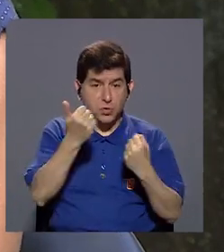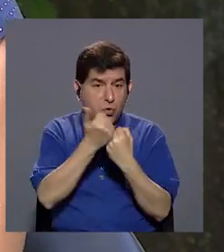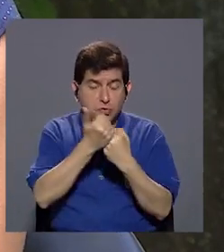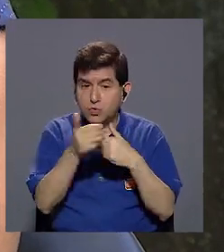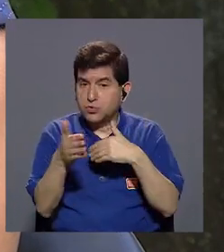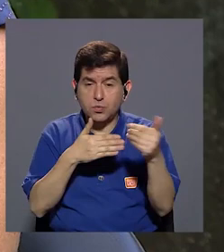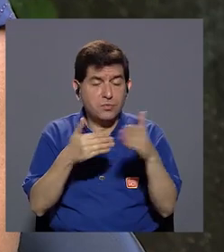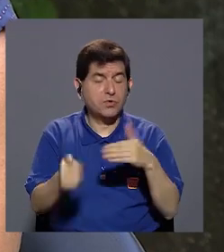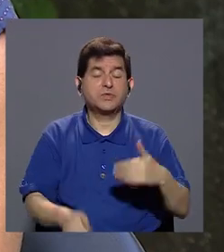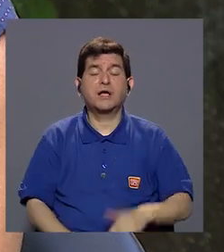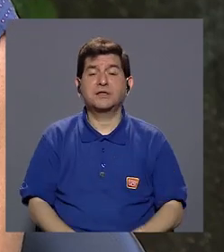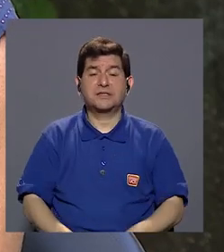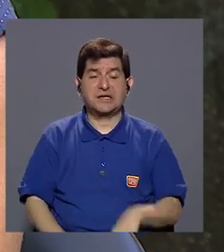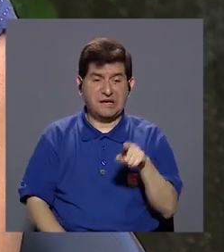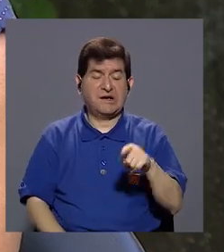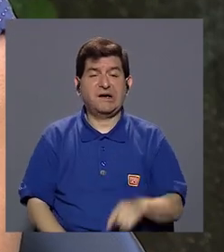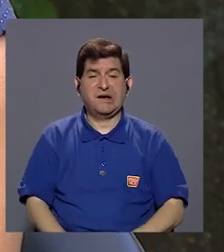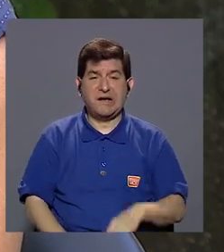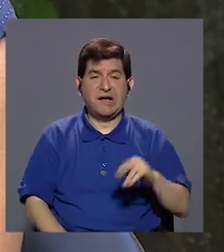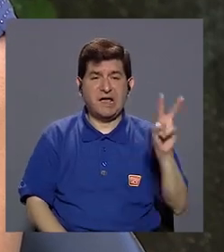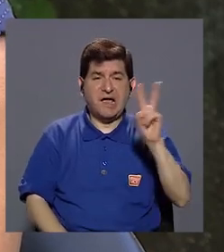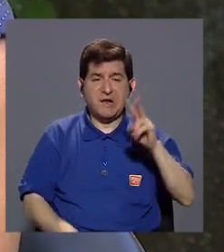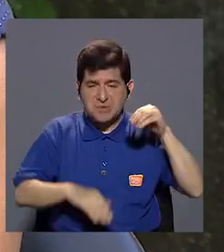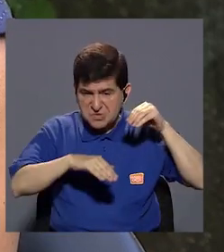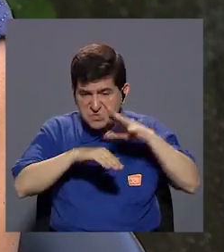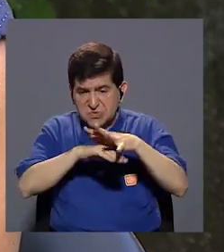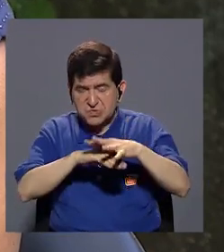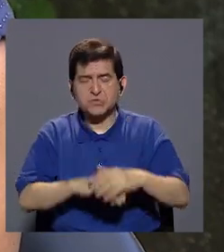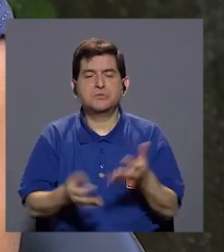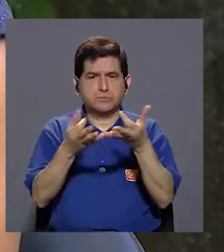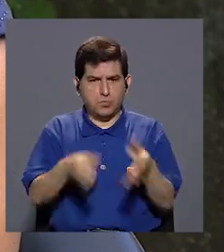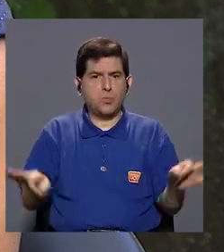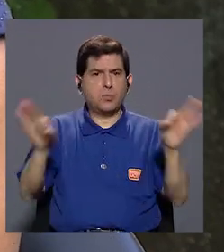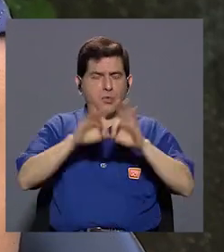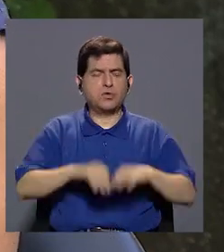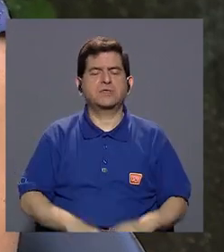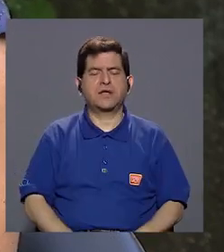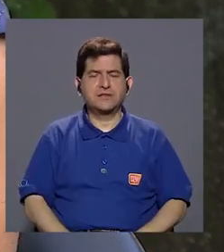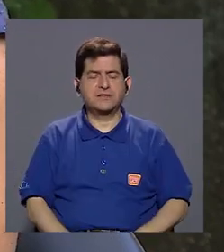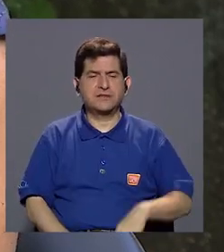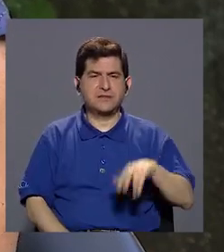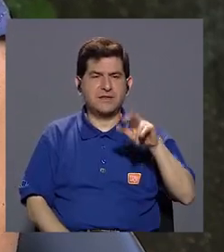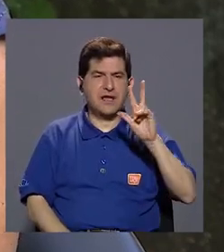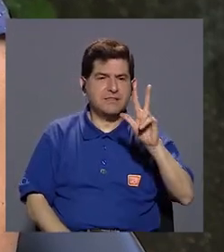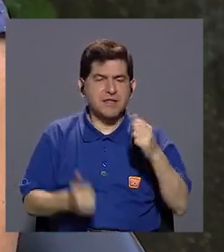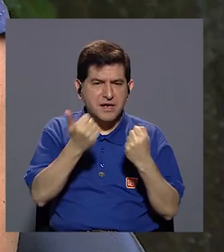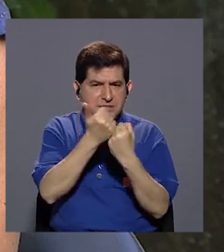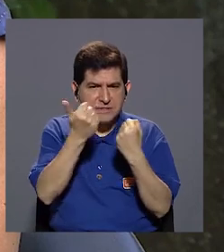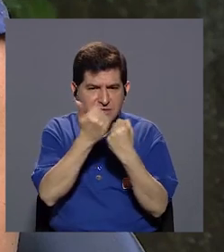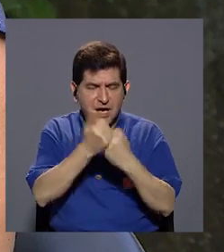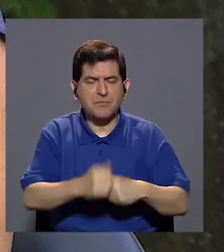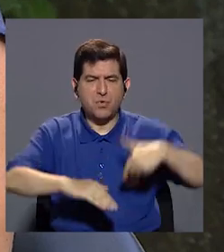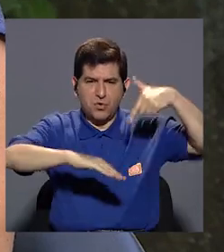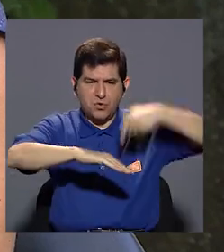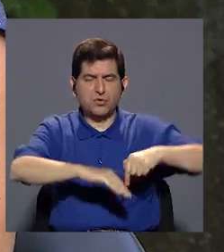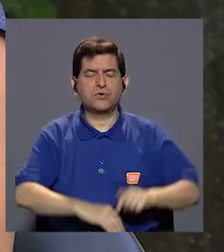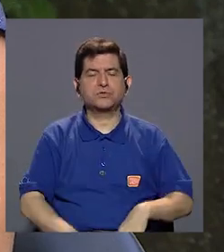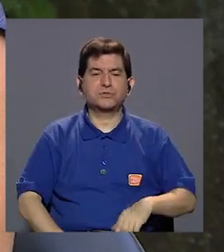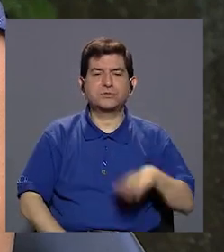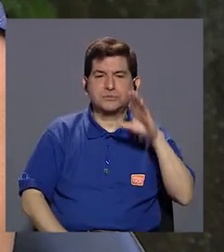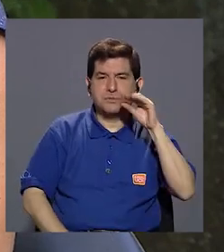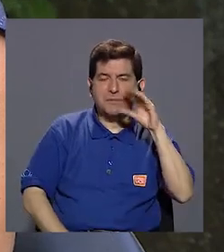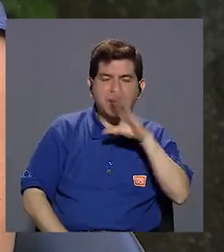adquieren el virus. Entonces, este, siempre es importante vacunar por lo menos tres refuerzos en perros, en gatos,